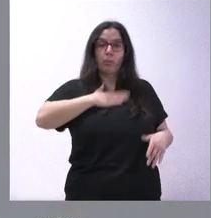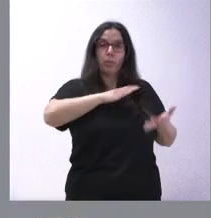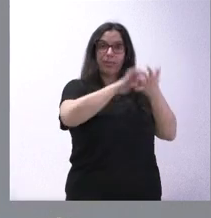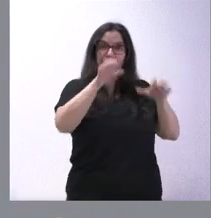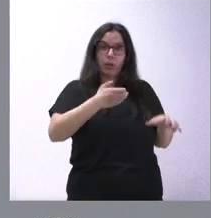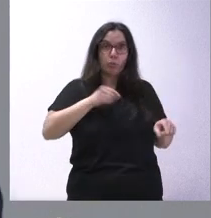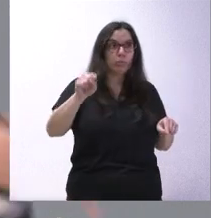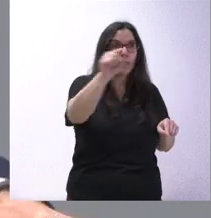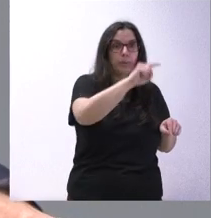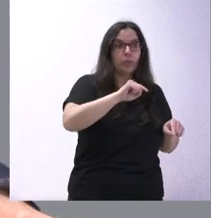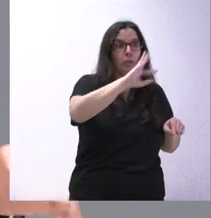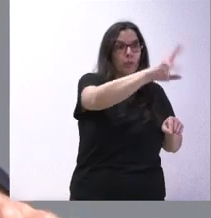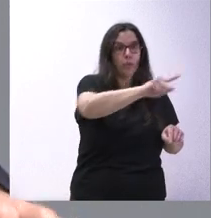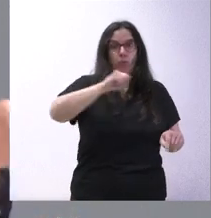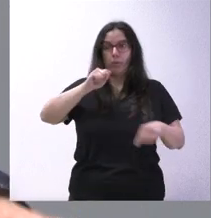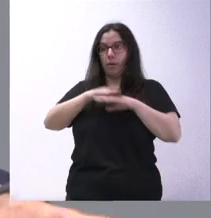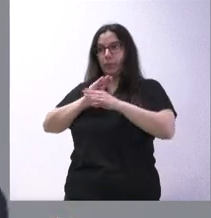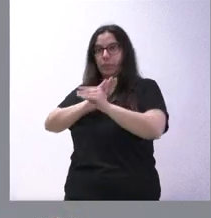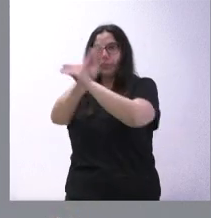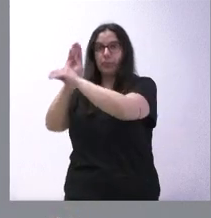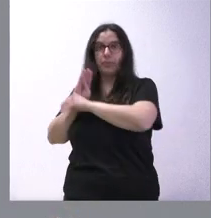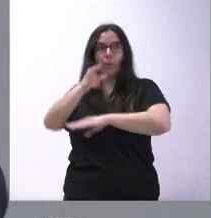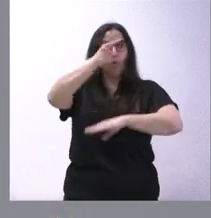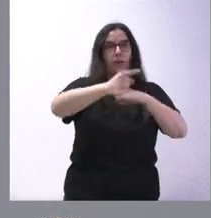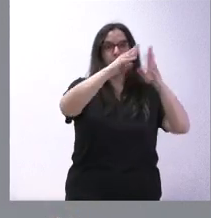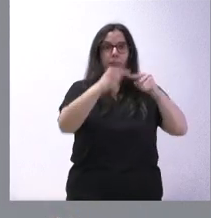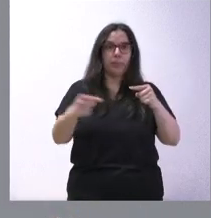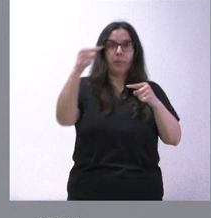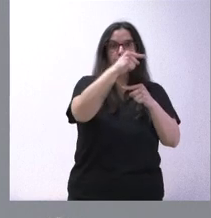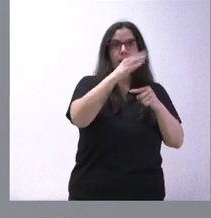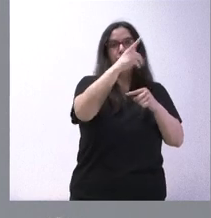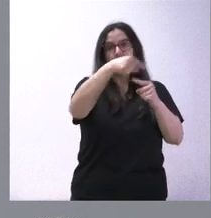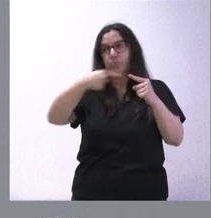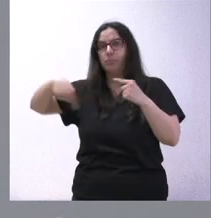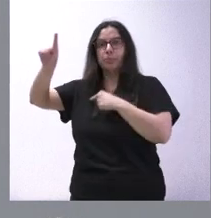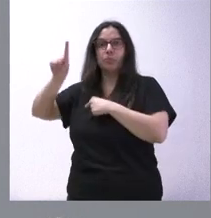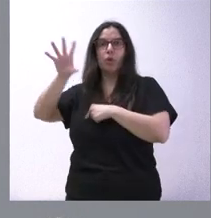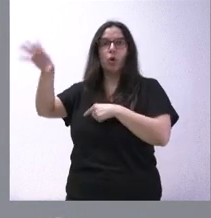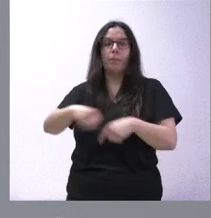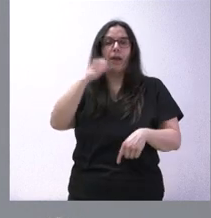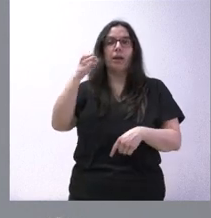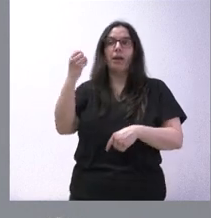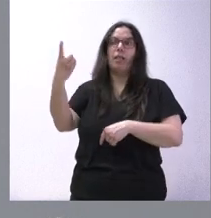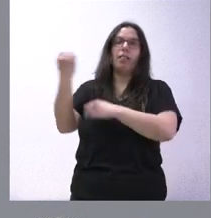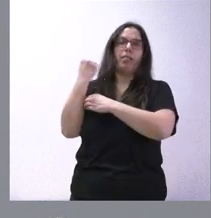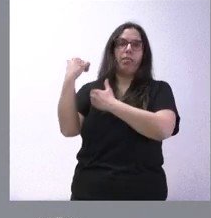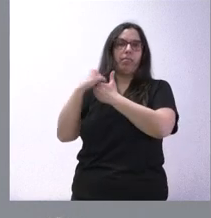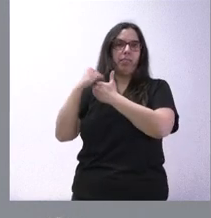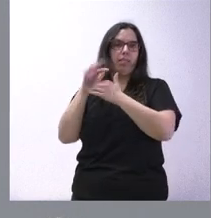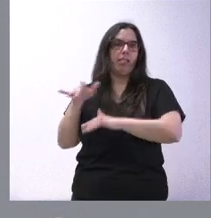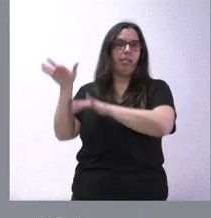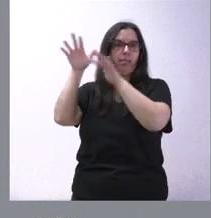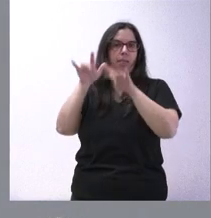León, obligándoles a tener un superávit presupuestario, para ese dinero destinarlo a comprar los votos de los separatistas,